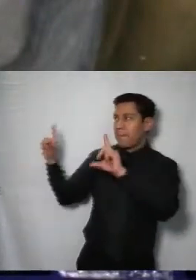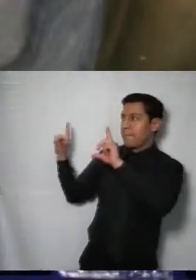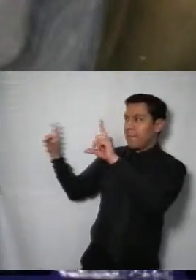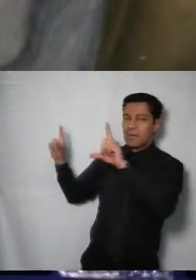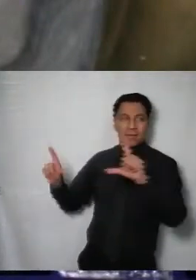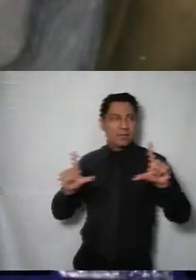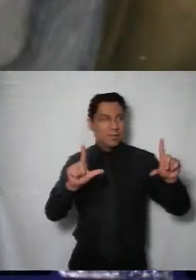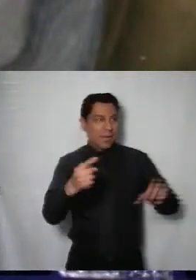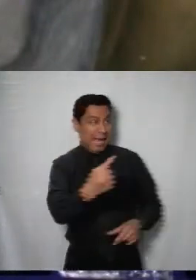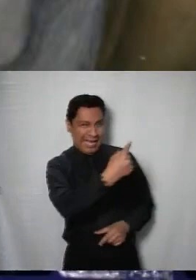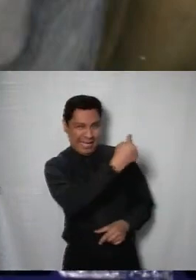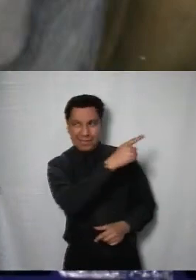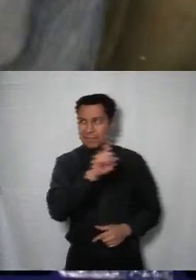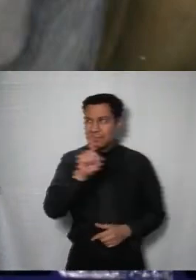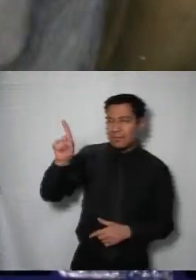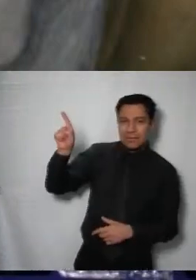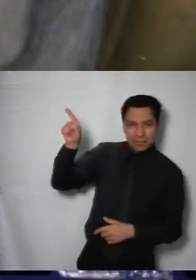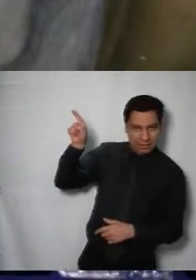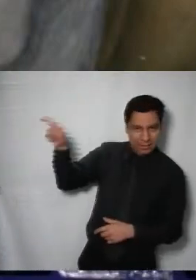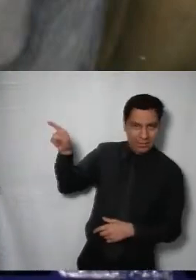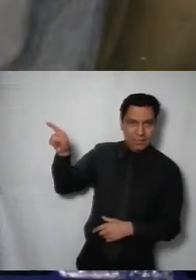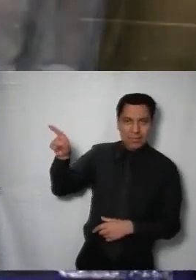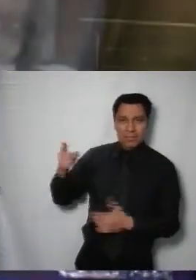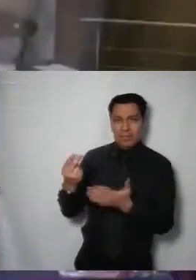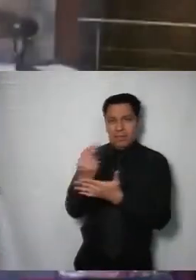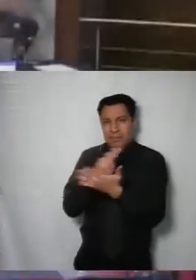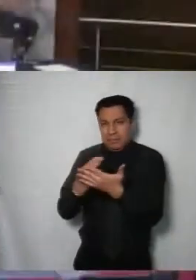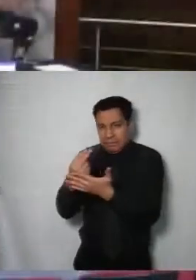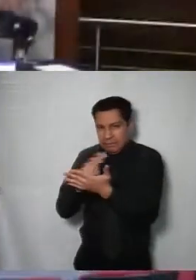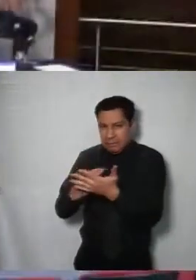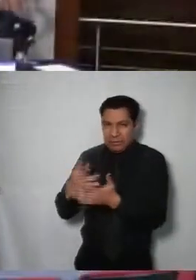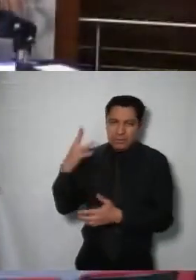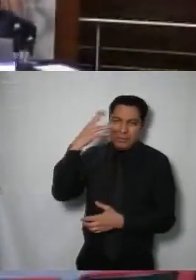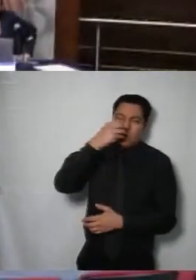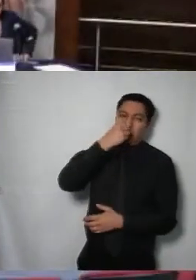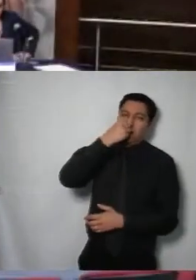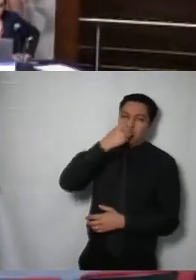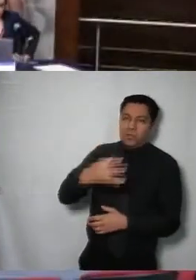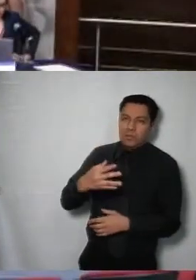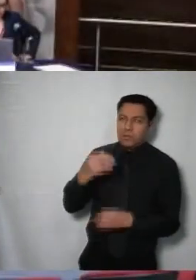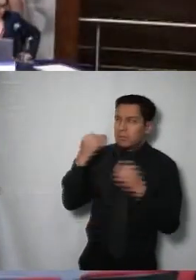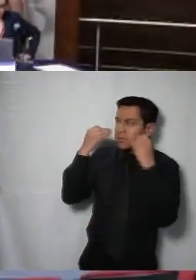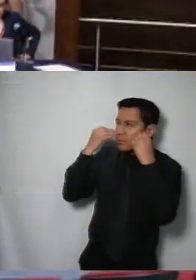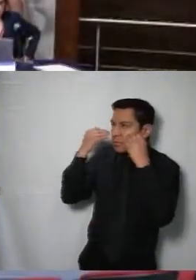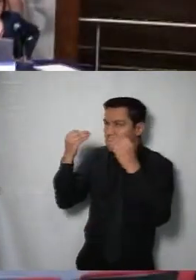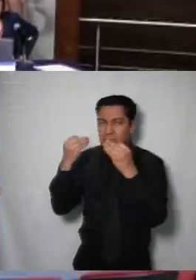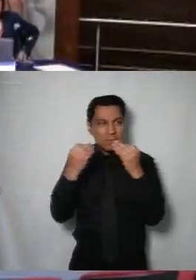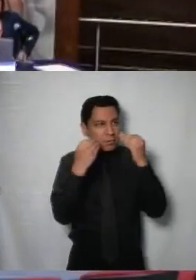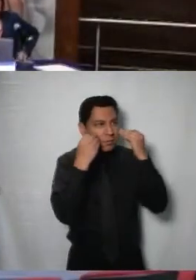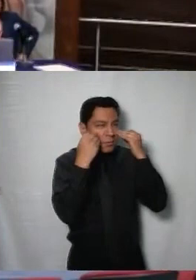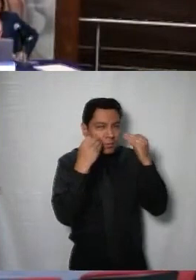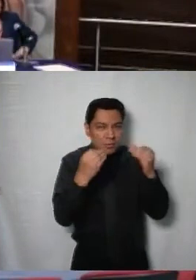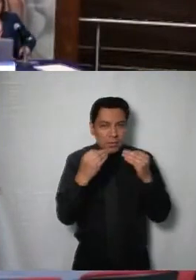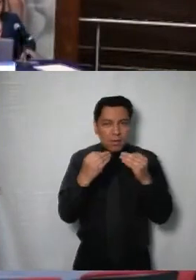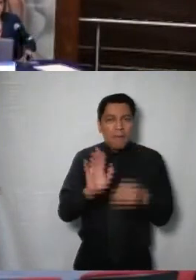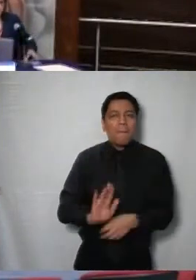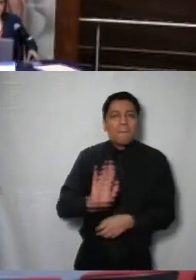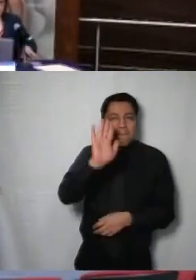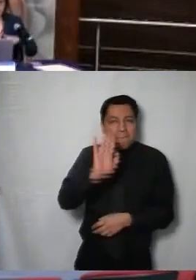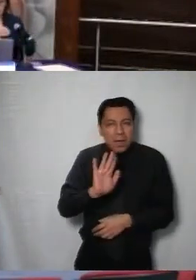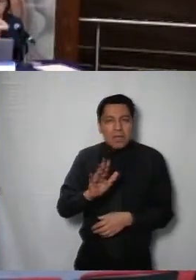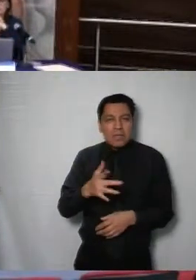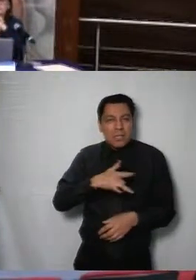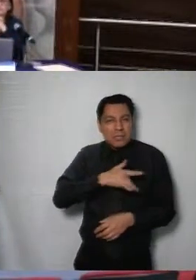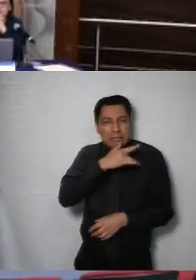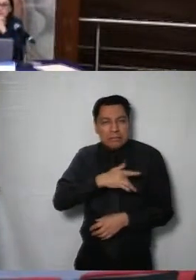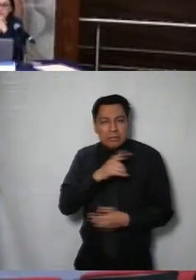naturalmente felicitar al comisionado Julio Sarbonilla Gutiérrez por empezar a realizar este tipo de ejercicios y que se sigan replicando